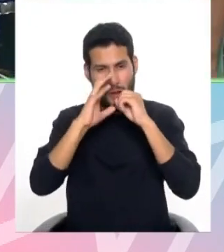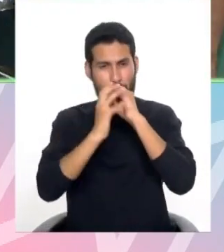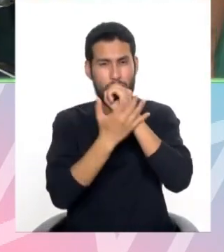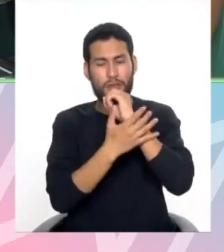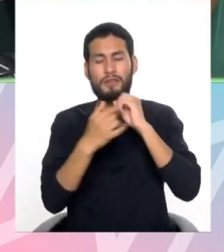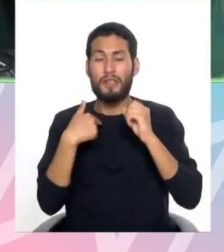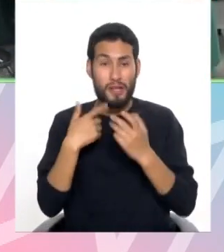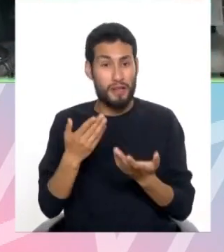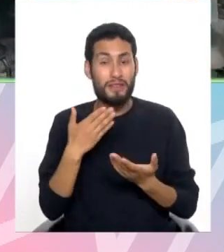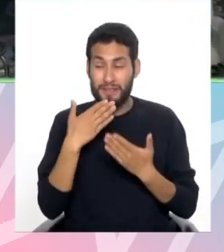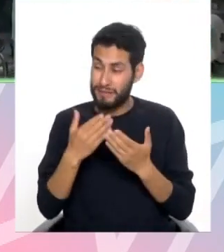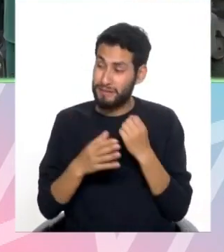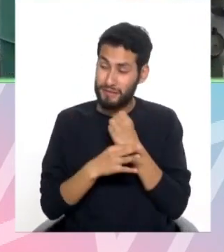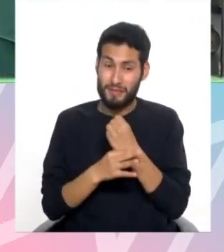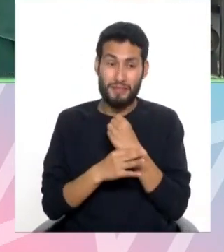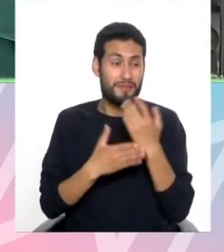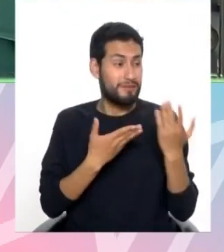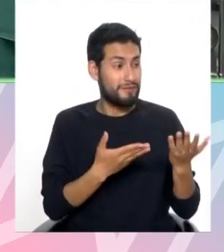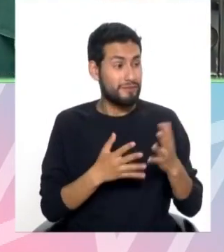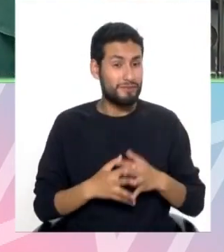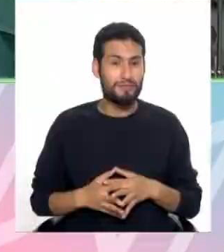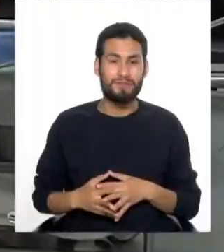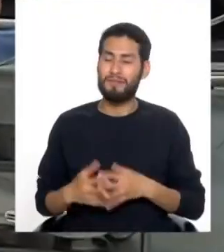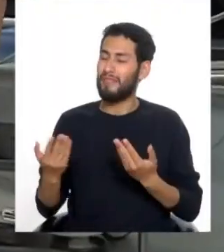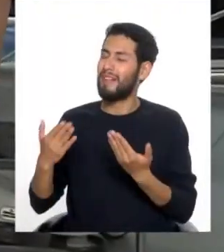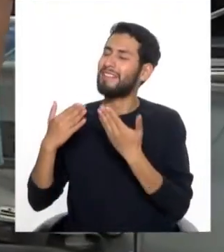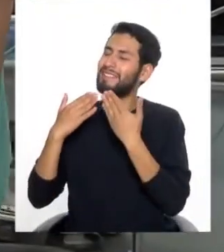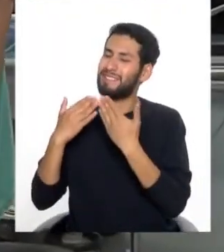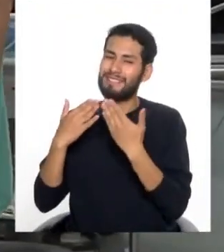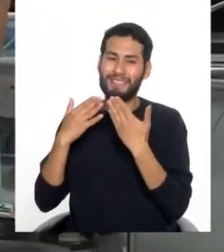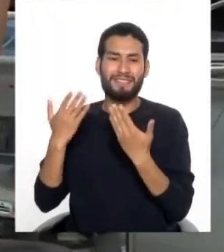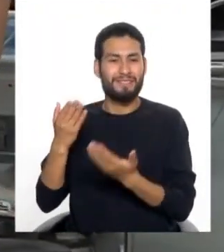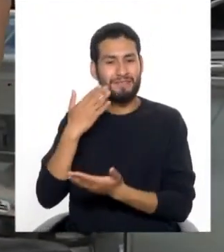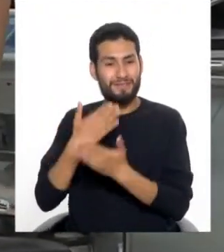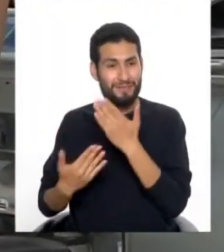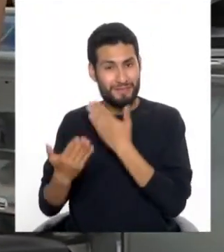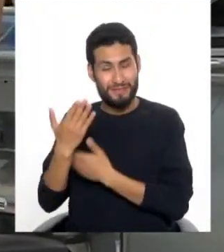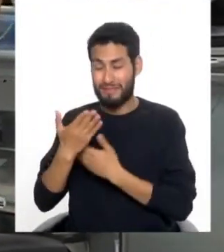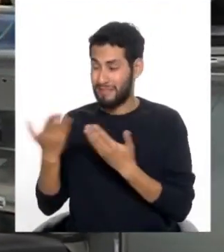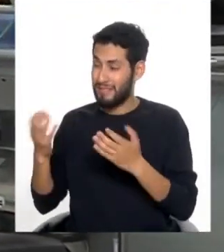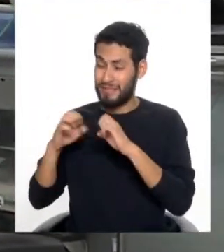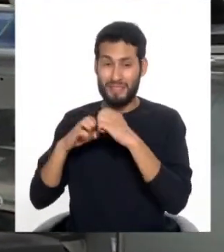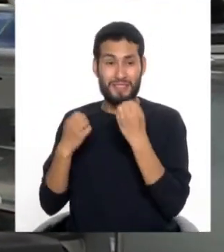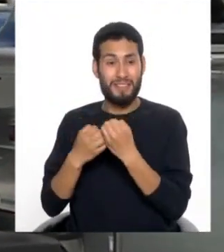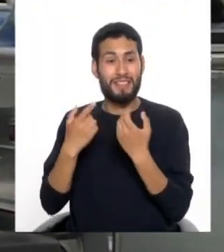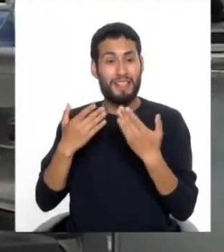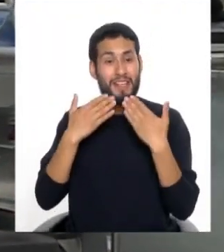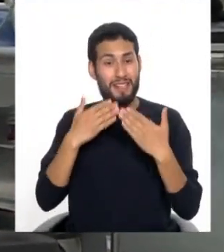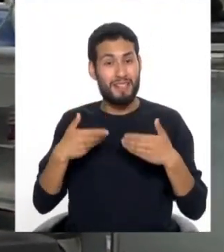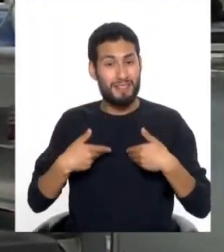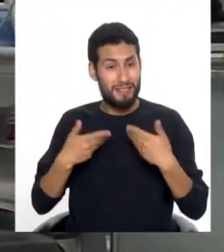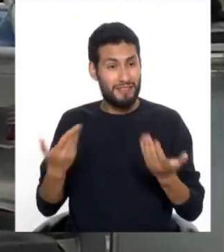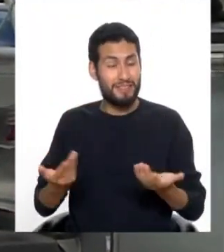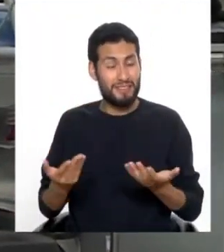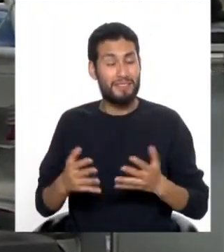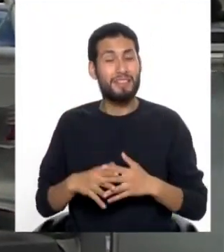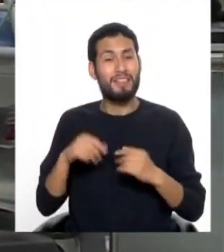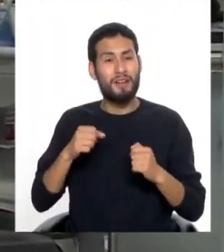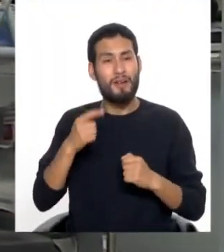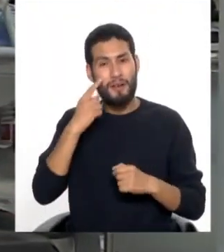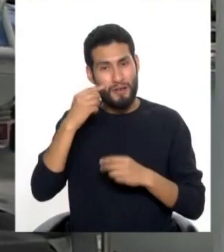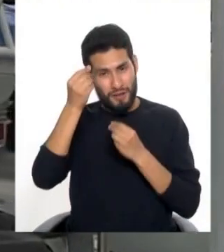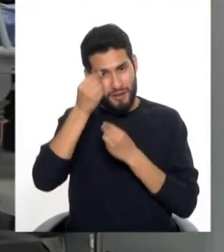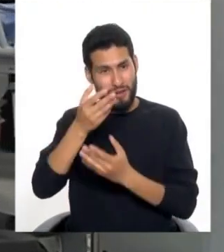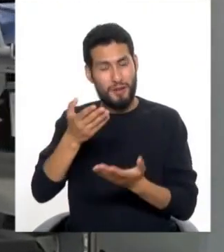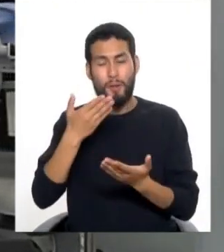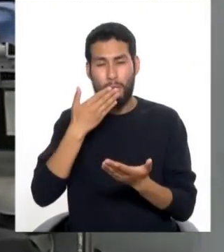muchísimas gracias. Buenos días, amigos del cuerpo médico y buenos días, Aura. Muchas gracias por estar aquí, por dar a conocer las